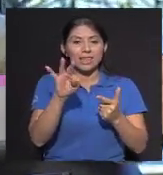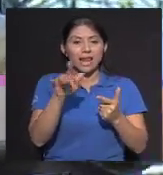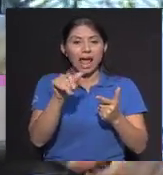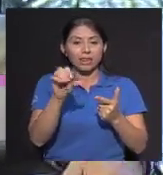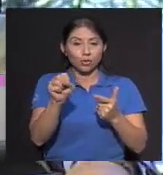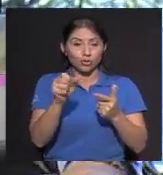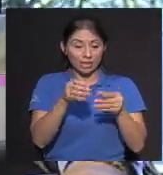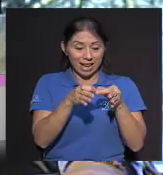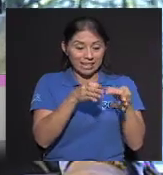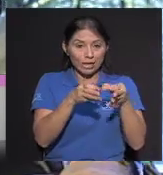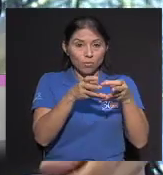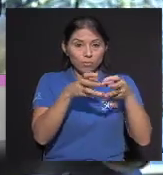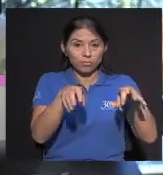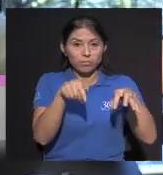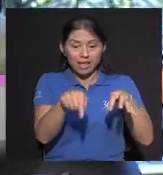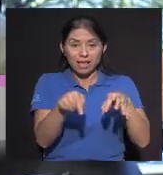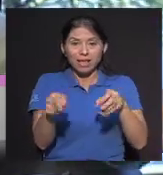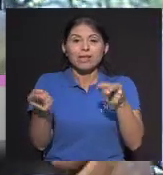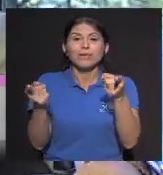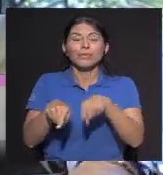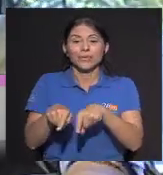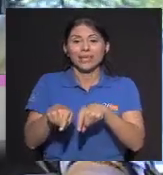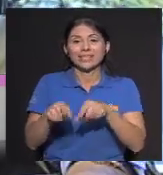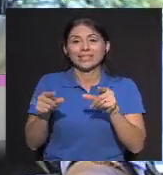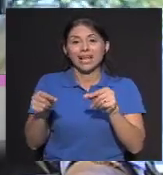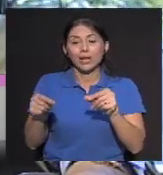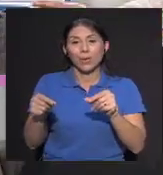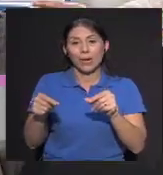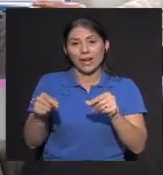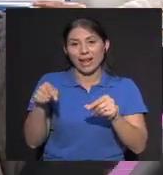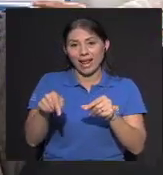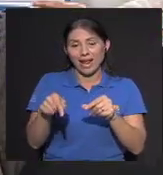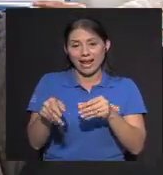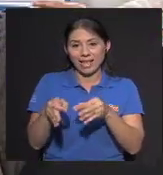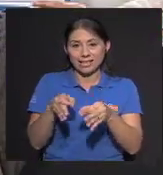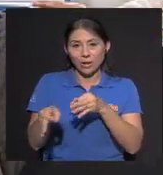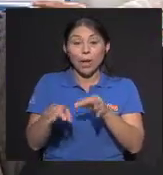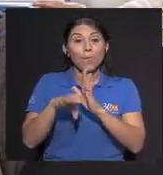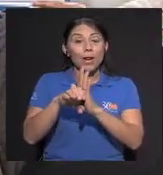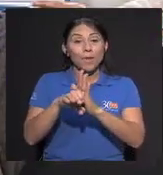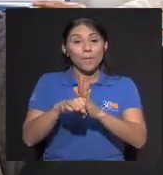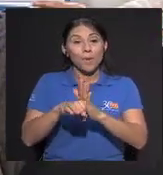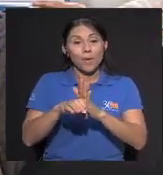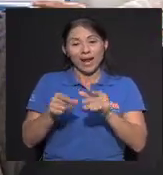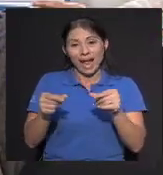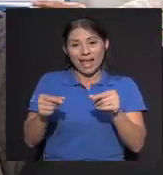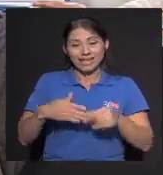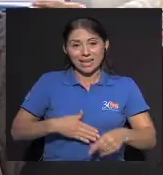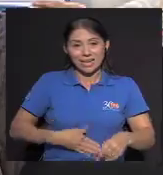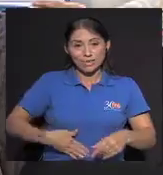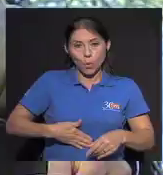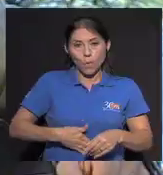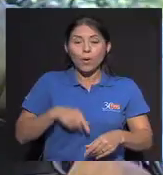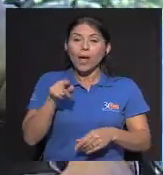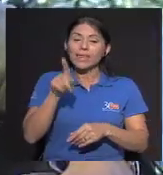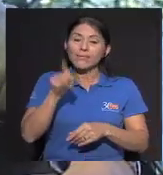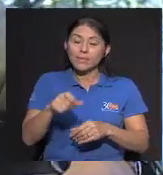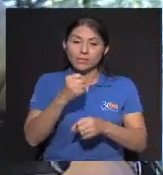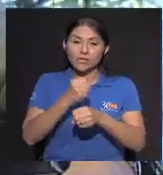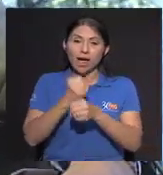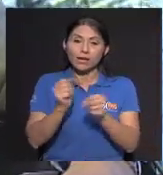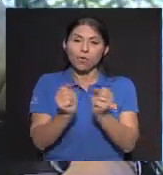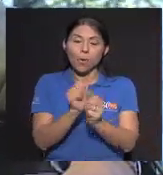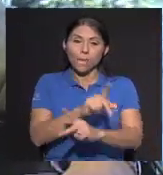producir La célula cancerosa Eso por ejemplo Para el cáncer De estómago Yo creo que ahí Es donde debemos Trabajar En la parte De prevención Y